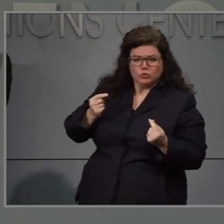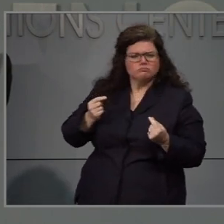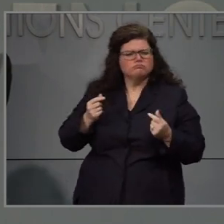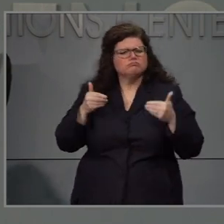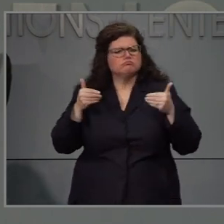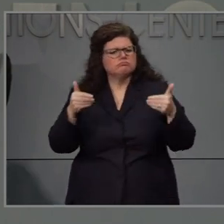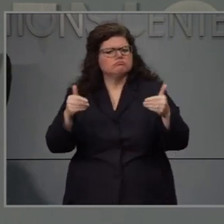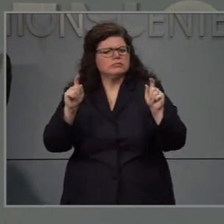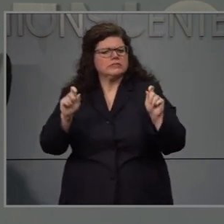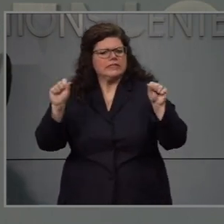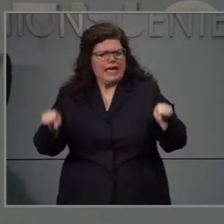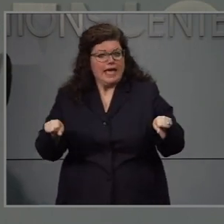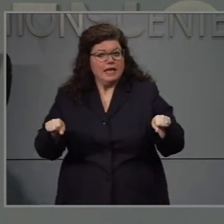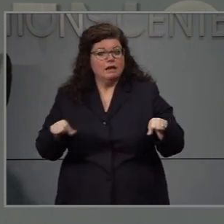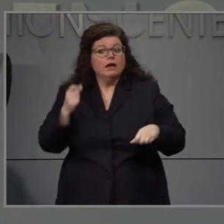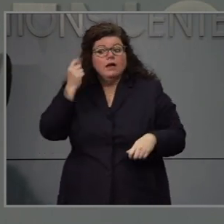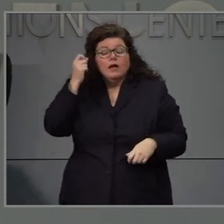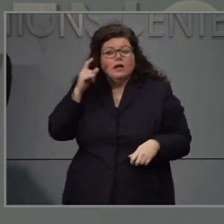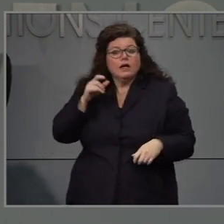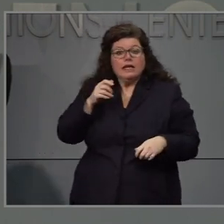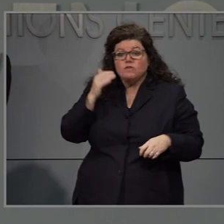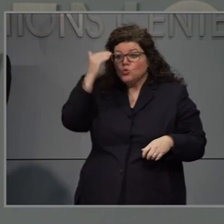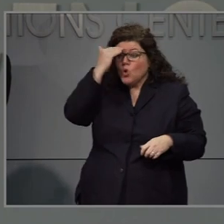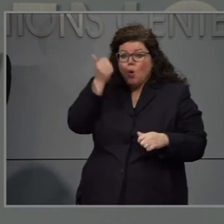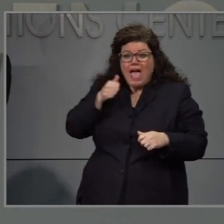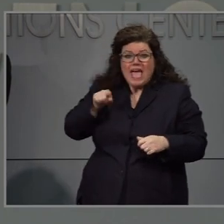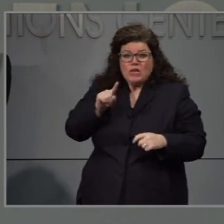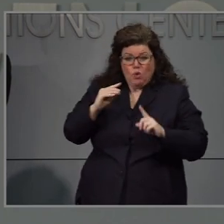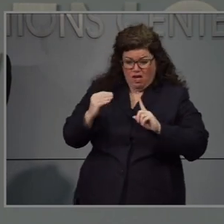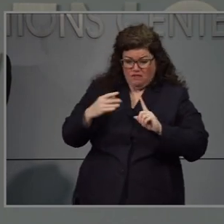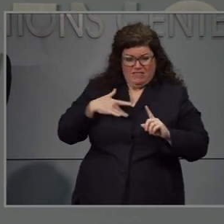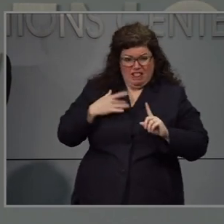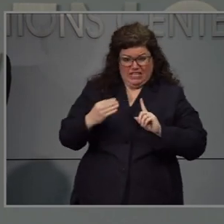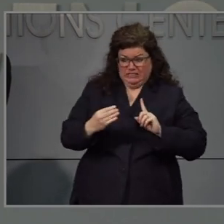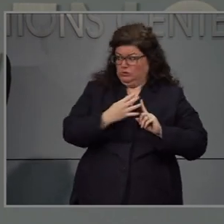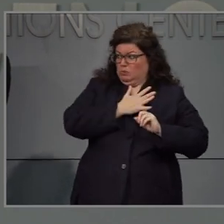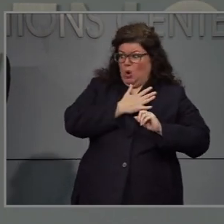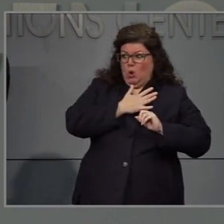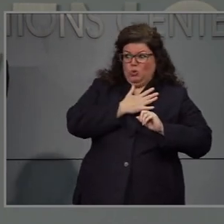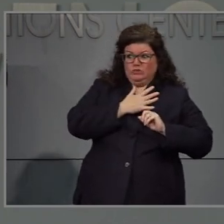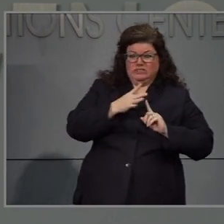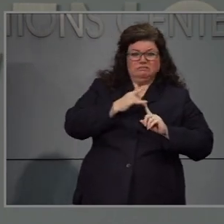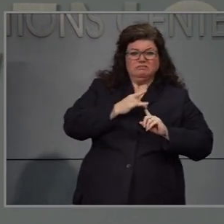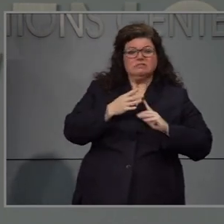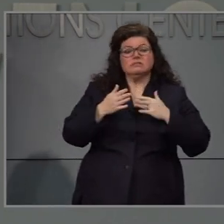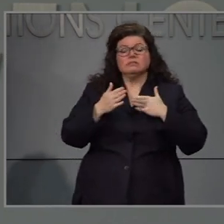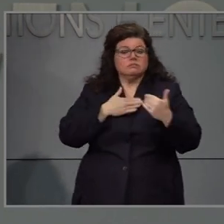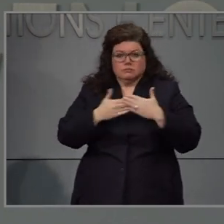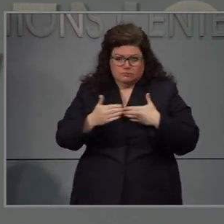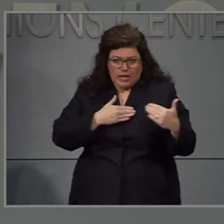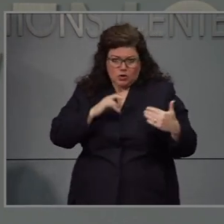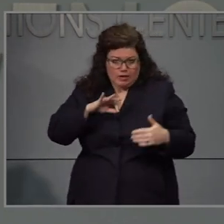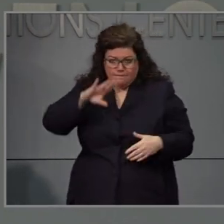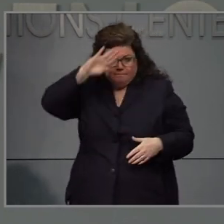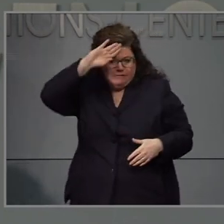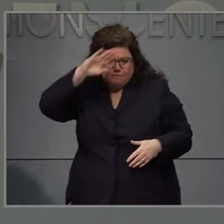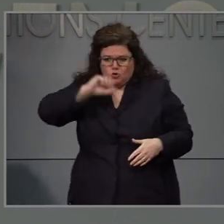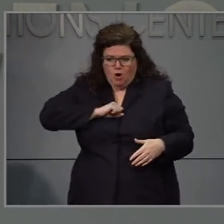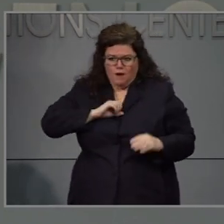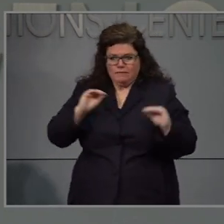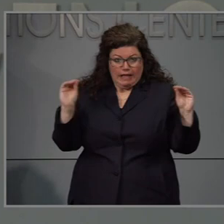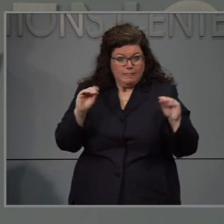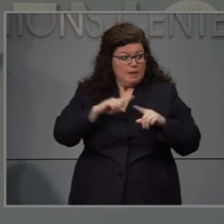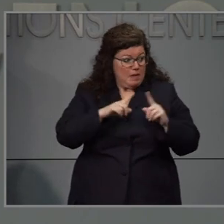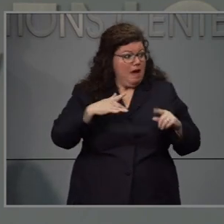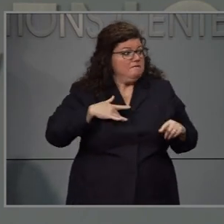hacerse pruebas también cualquier persona que ha estado expuesta a COVID-19. Se debe hacer una prueba aunque tenga síntomas o no, no